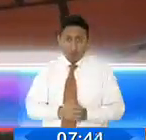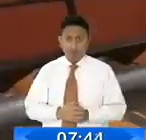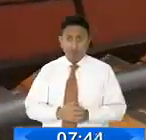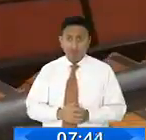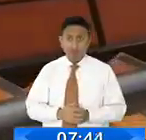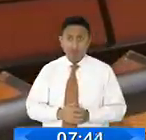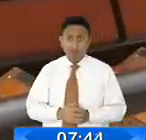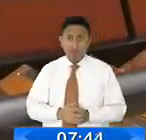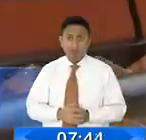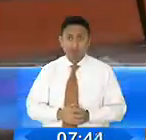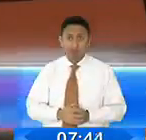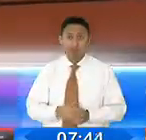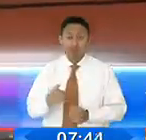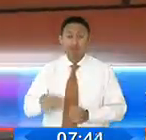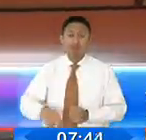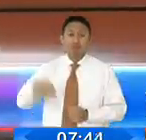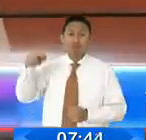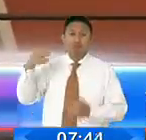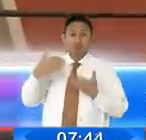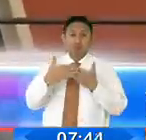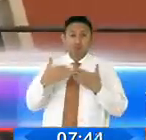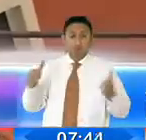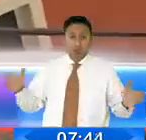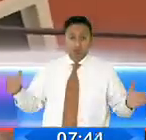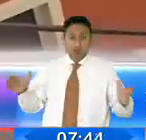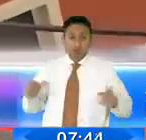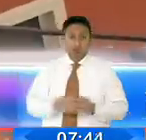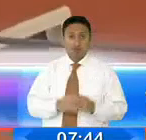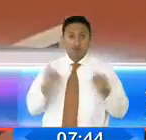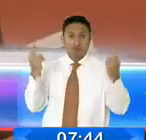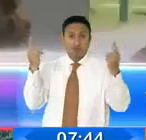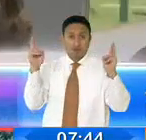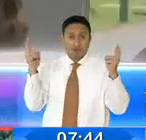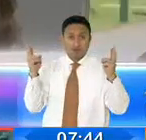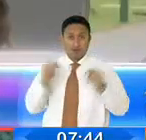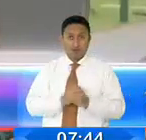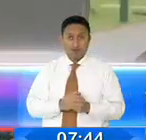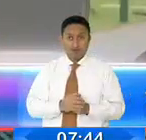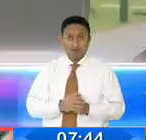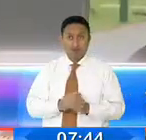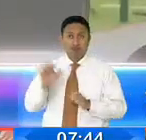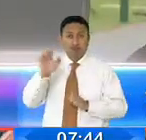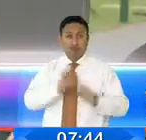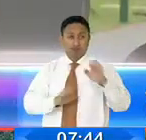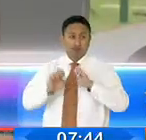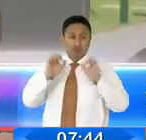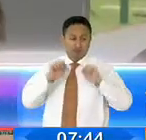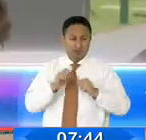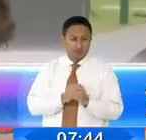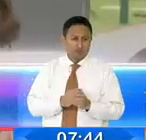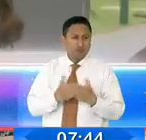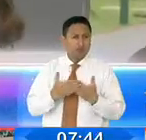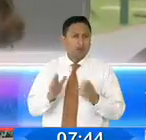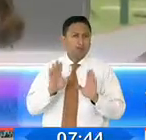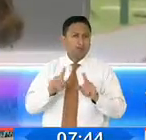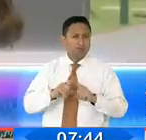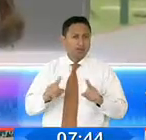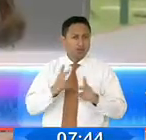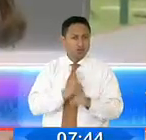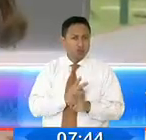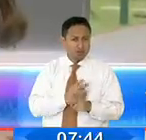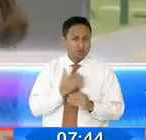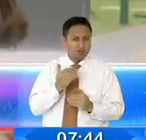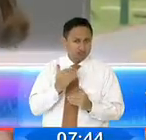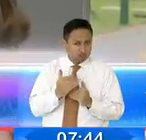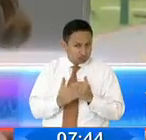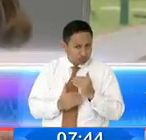apertura de la frontera norte sigue bajo la lupa del COE nacional. Evaluando una apertura que sea cuidadosa, paulatina